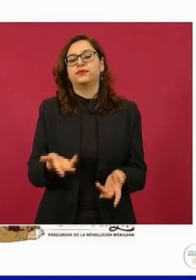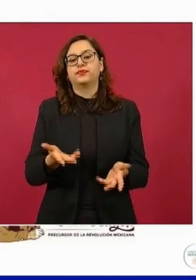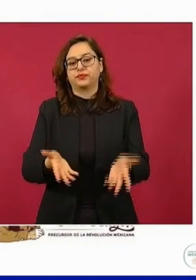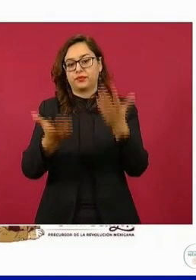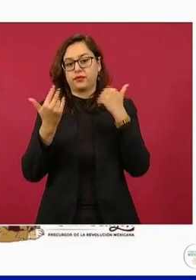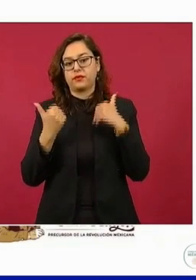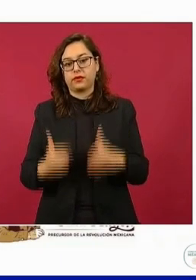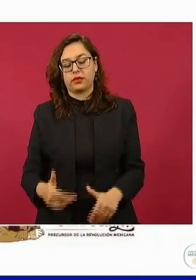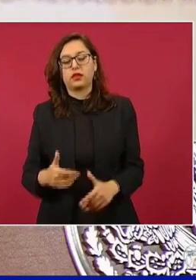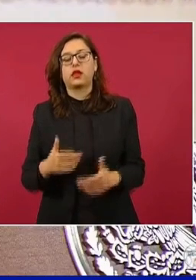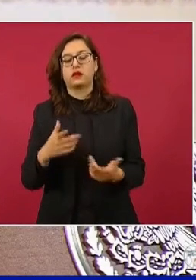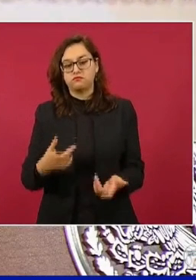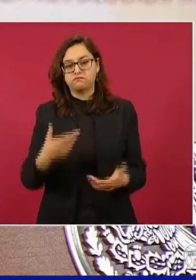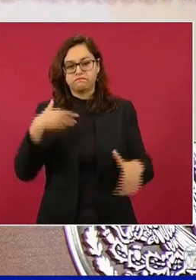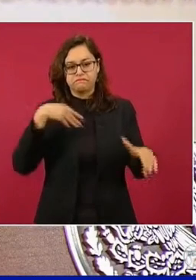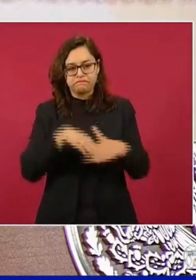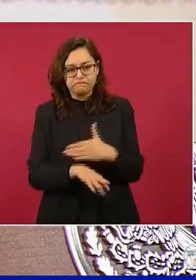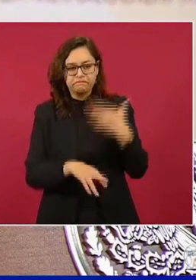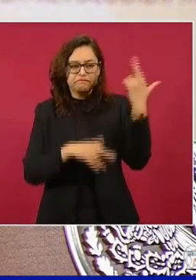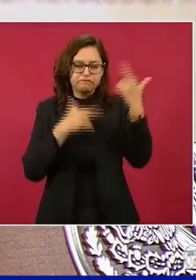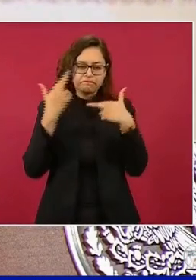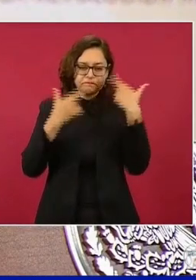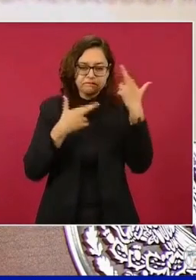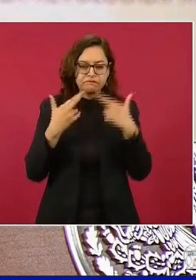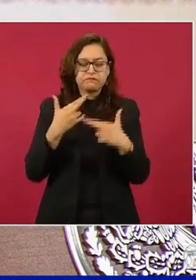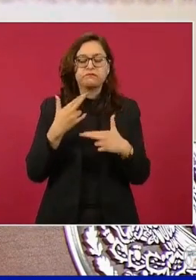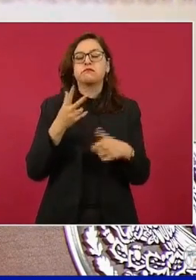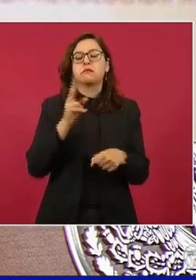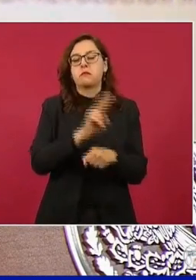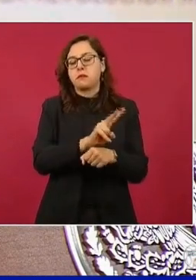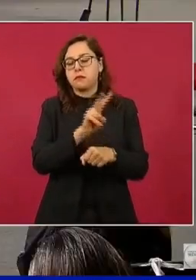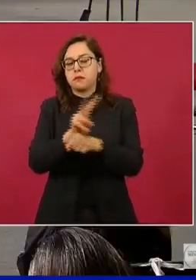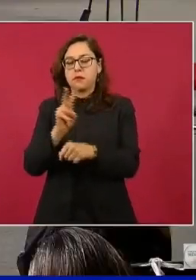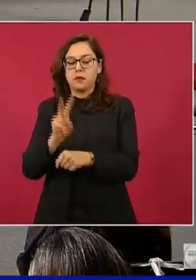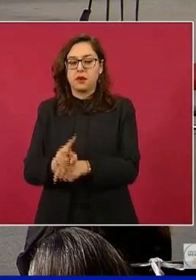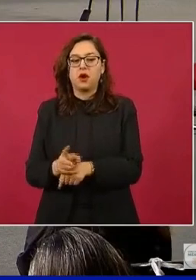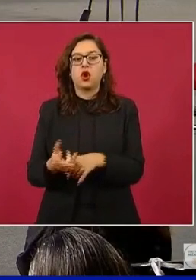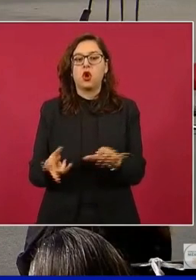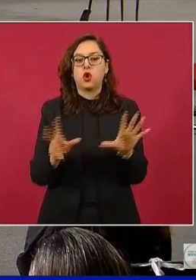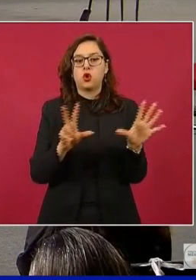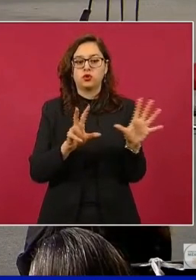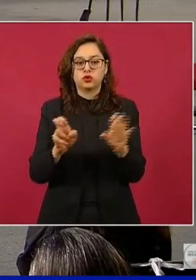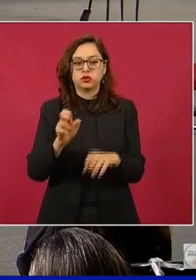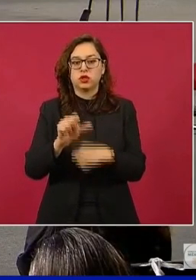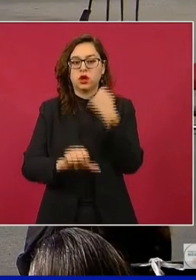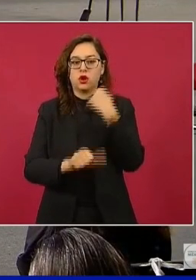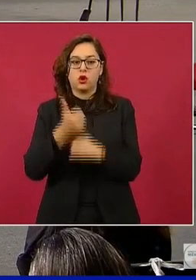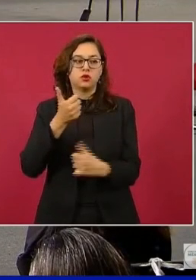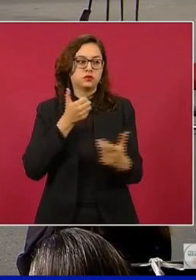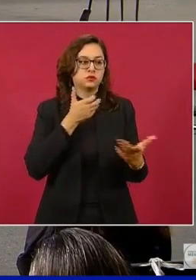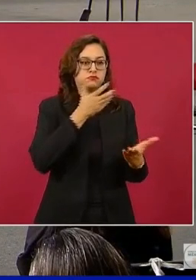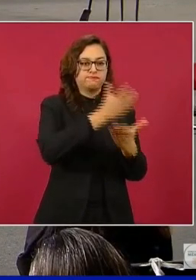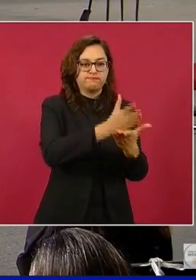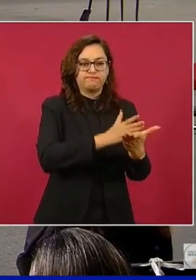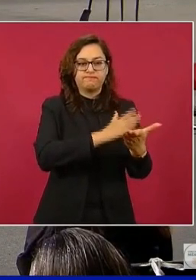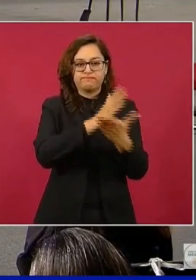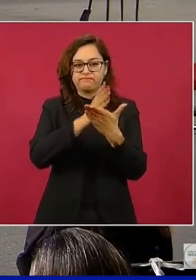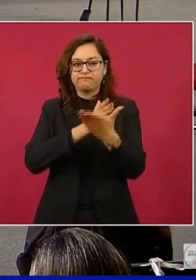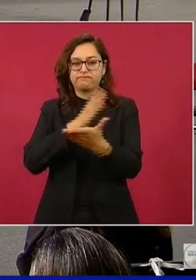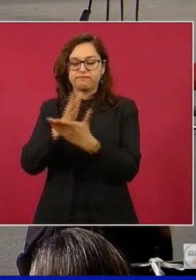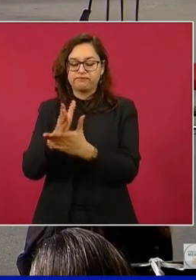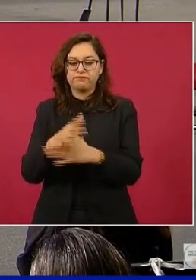verificación a expendedores de gas LP, realizamos 811 visitas y o verificaciones,